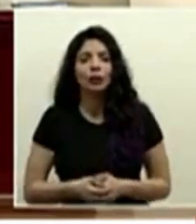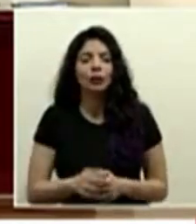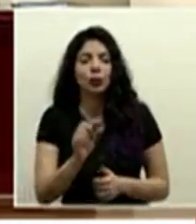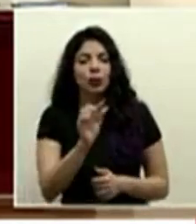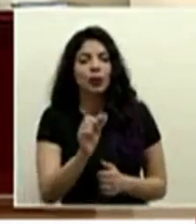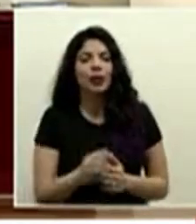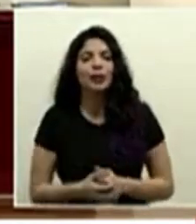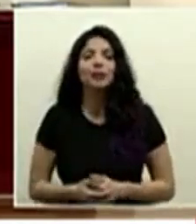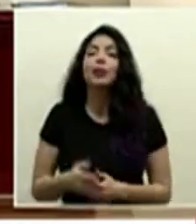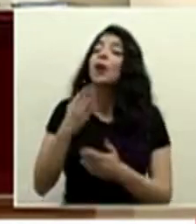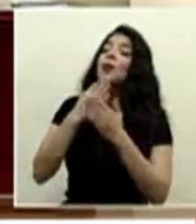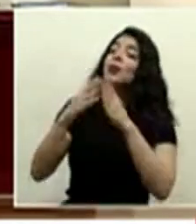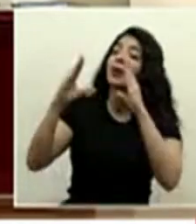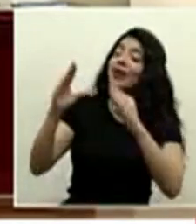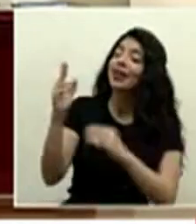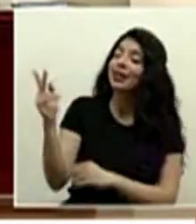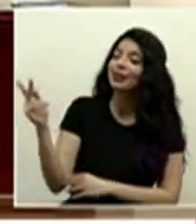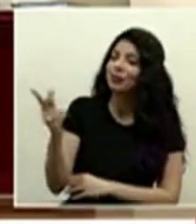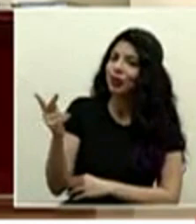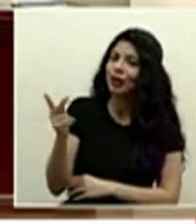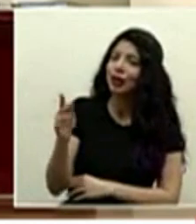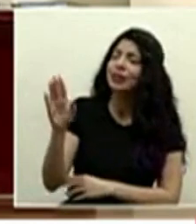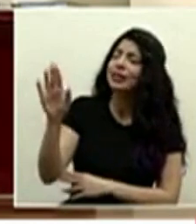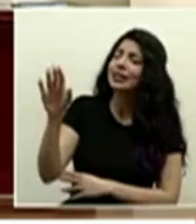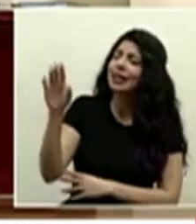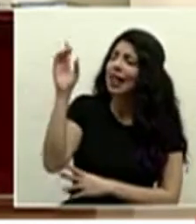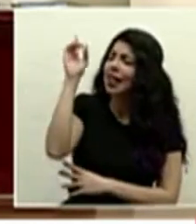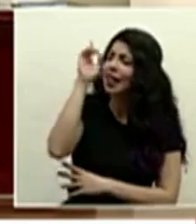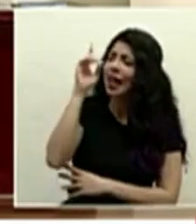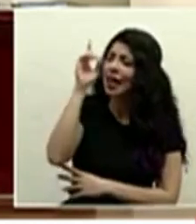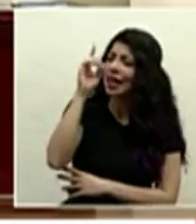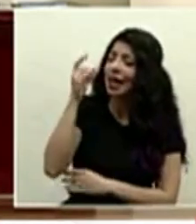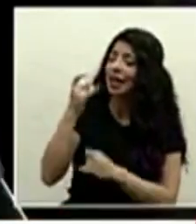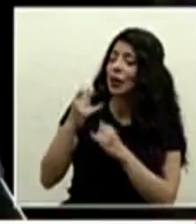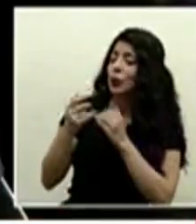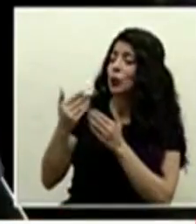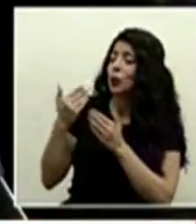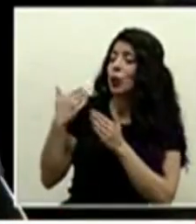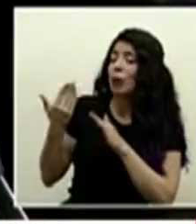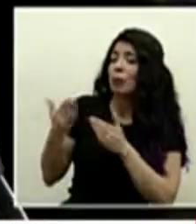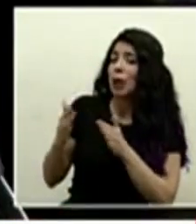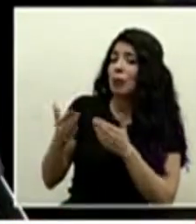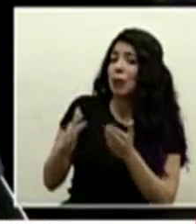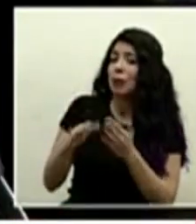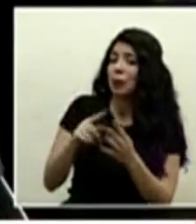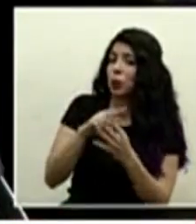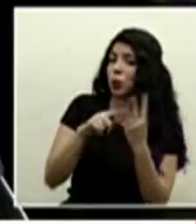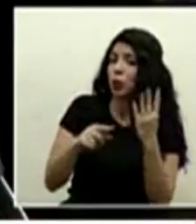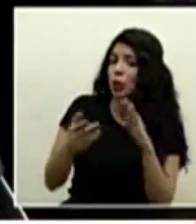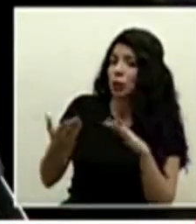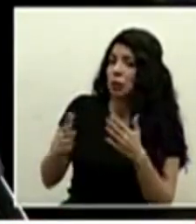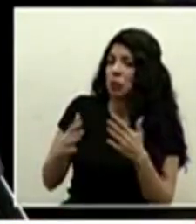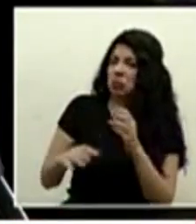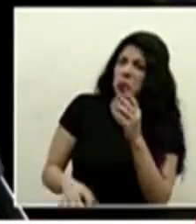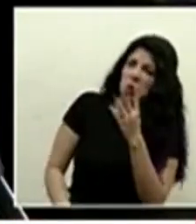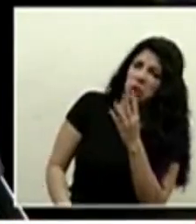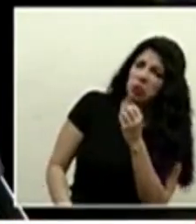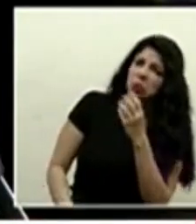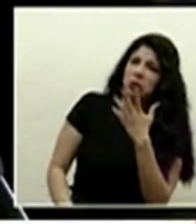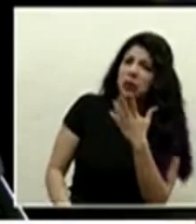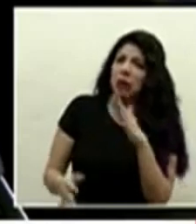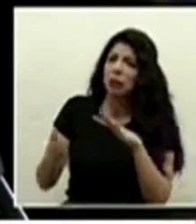buenas tardes a los dos don daniel las últimas muertes las últimas cuatro cinco muertes